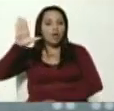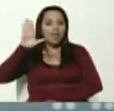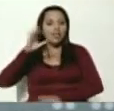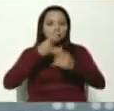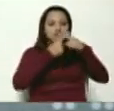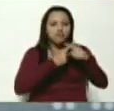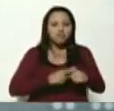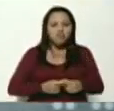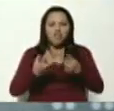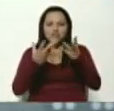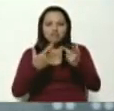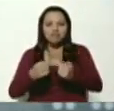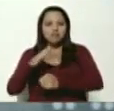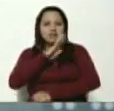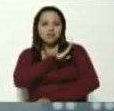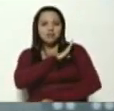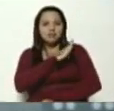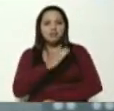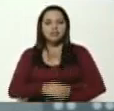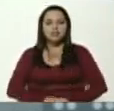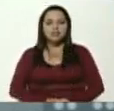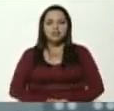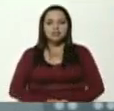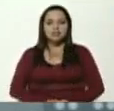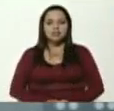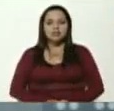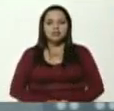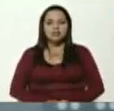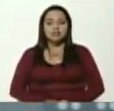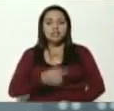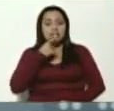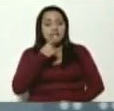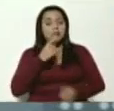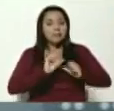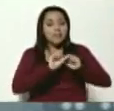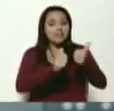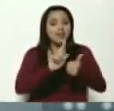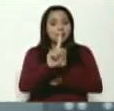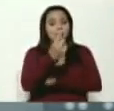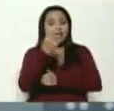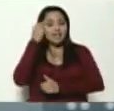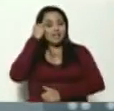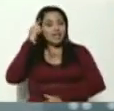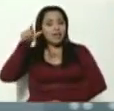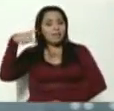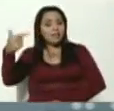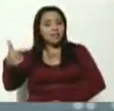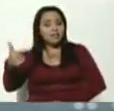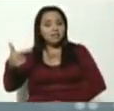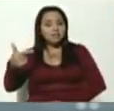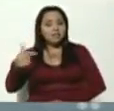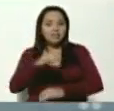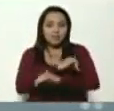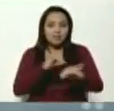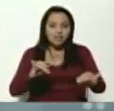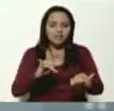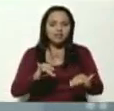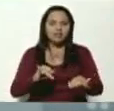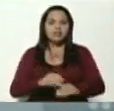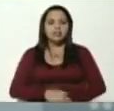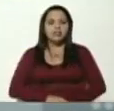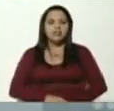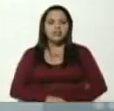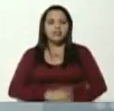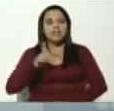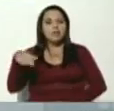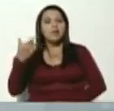Se vence la primera etapa en el día de mañana, y viene la prórroga. Les recomiendo que